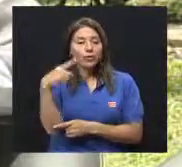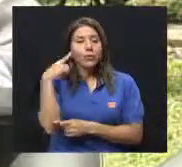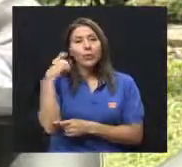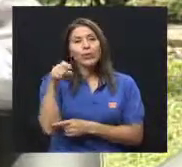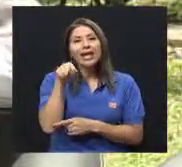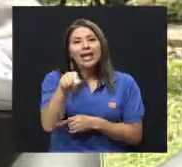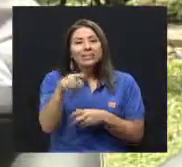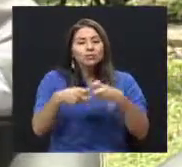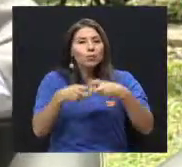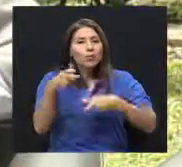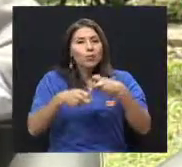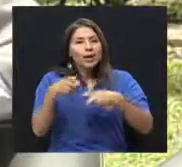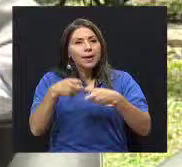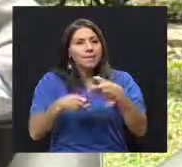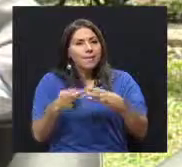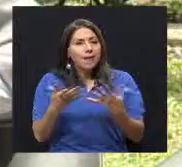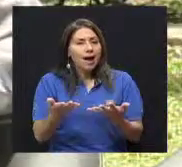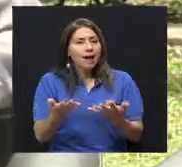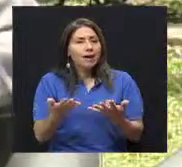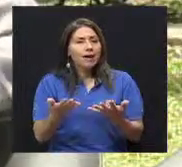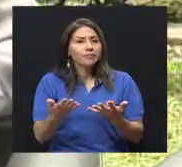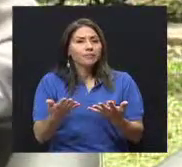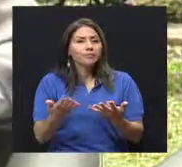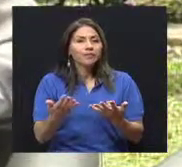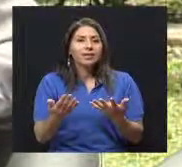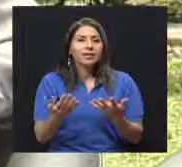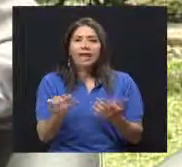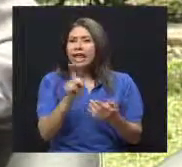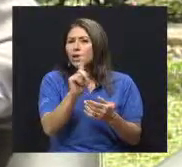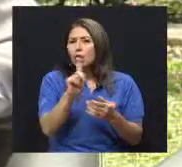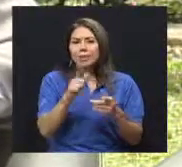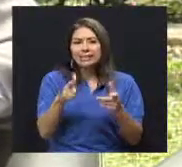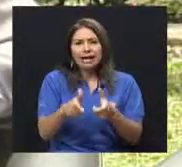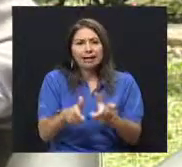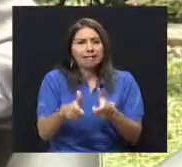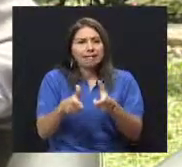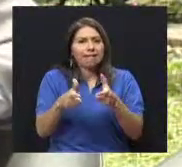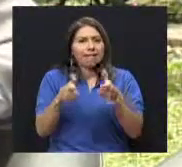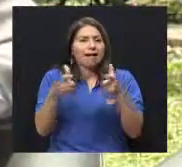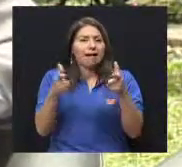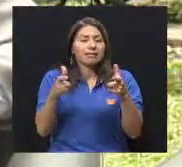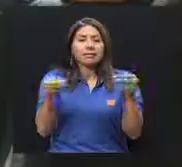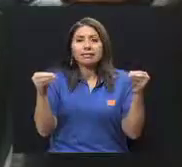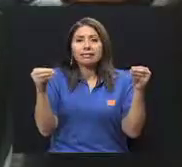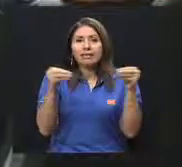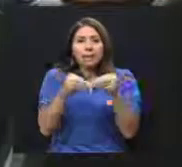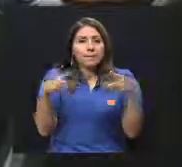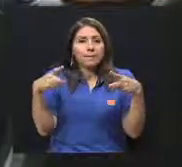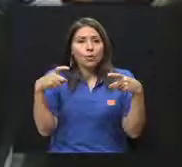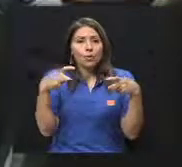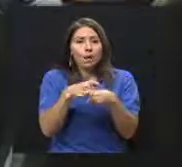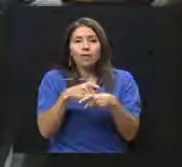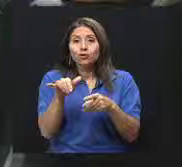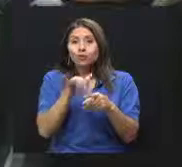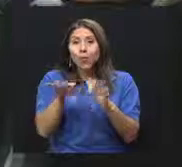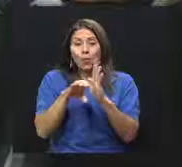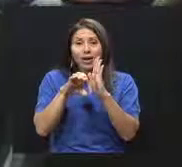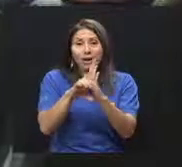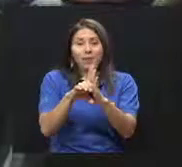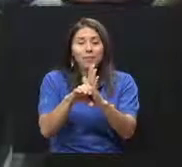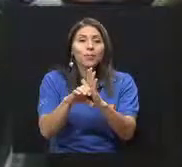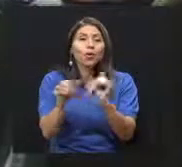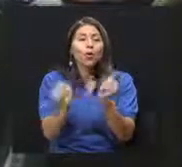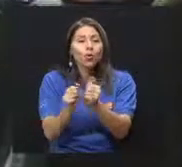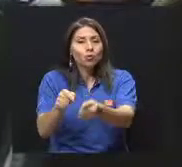tal vez no de la magnitud de la que nos refiere la del tipo adulto, sino es un problema de